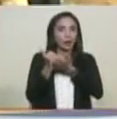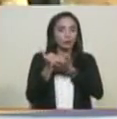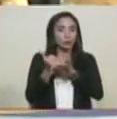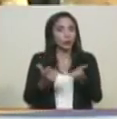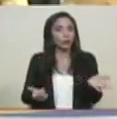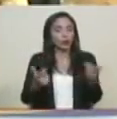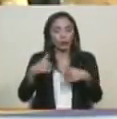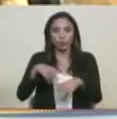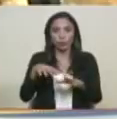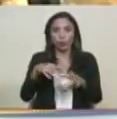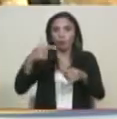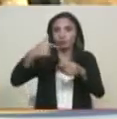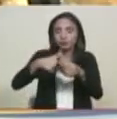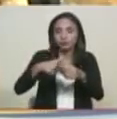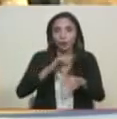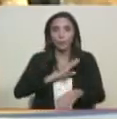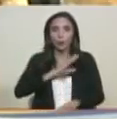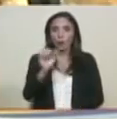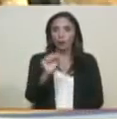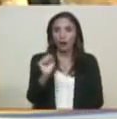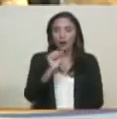como usuario de su vehículo.